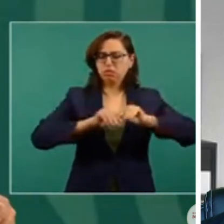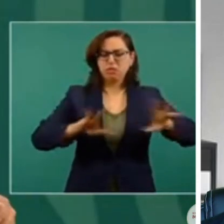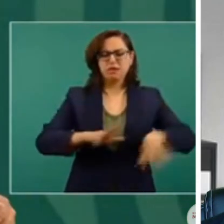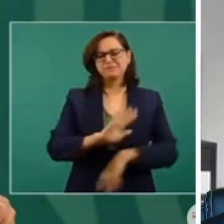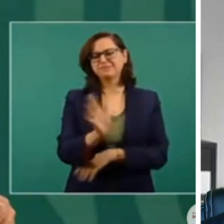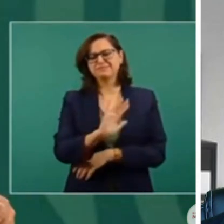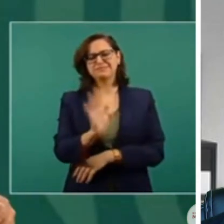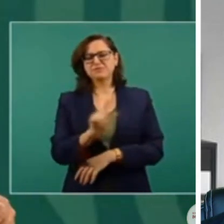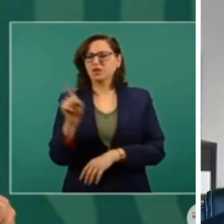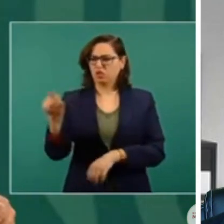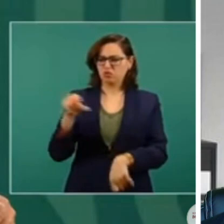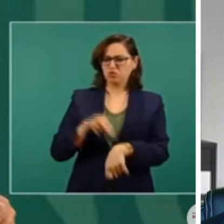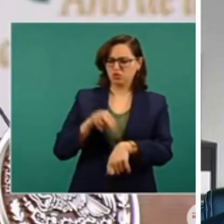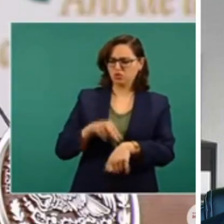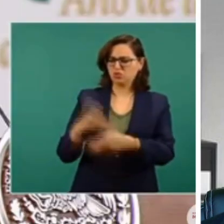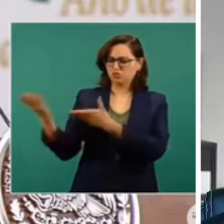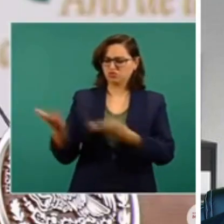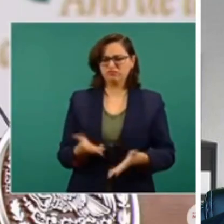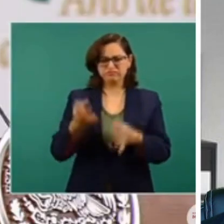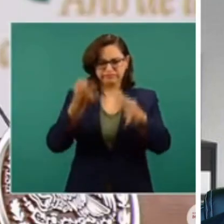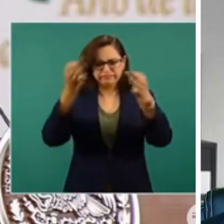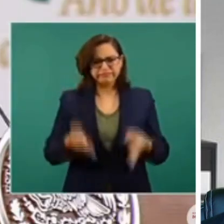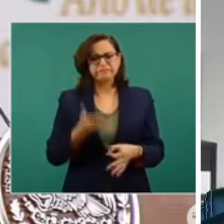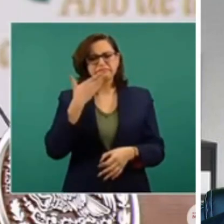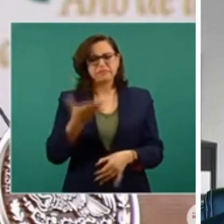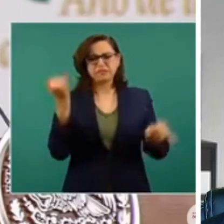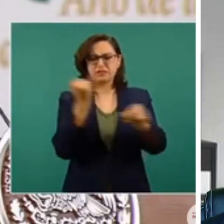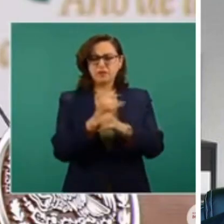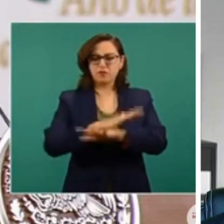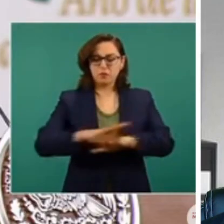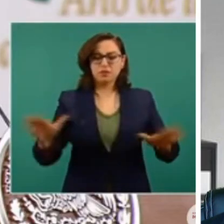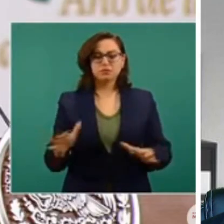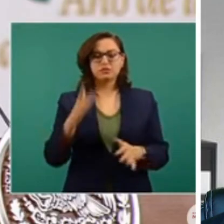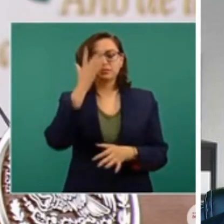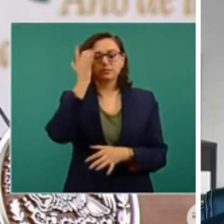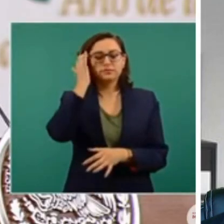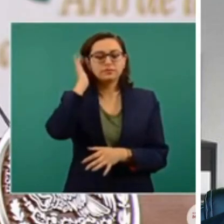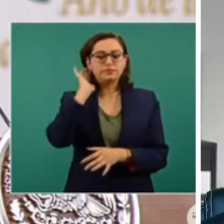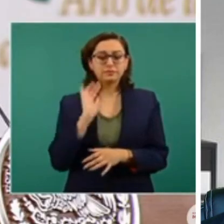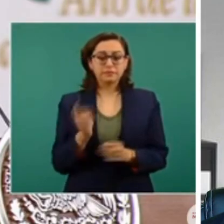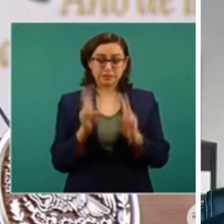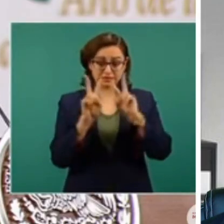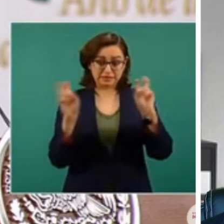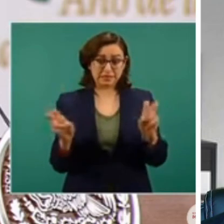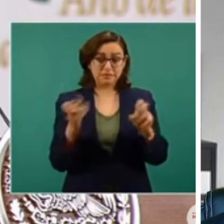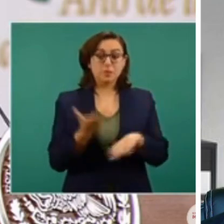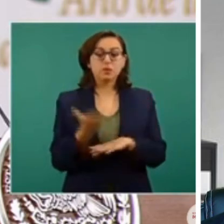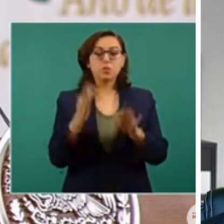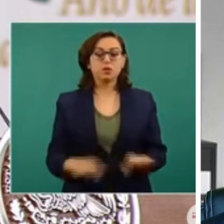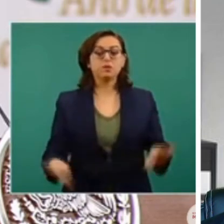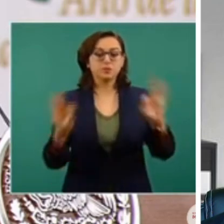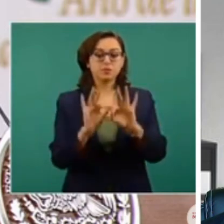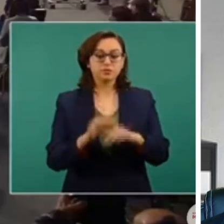técnica científicamente, porque es importante también qué pasa